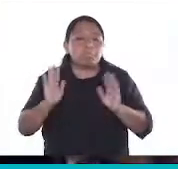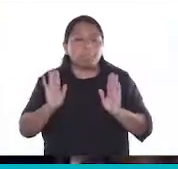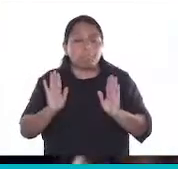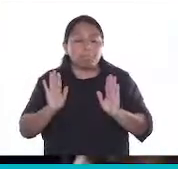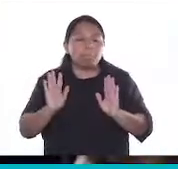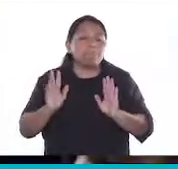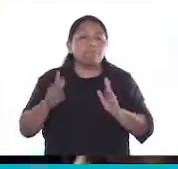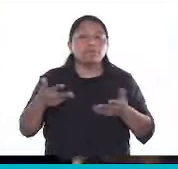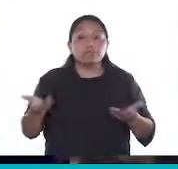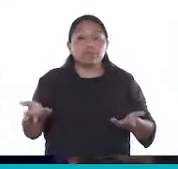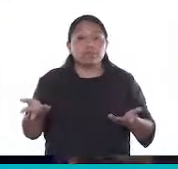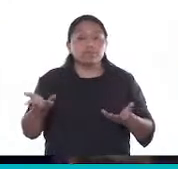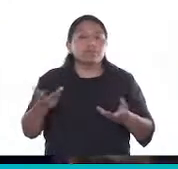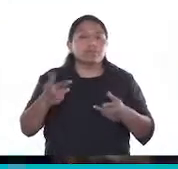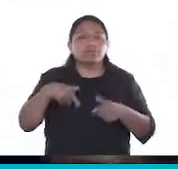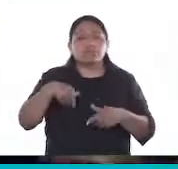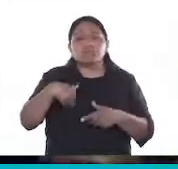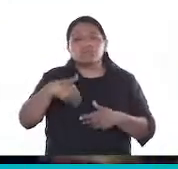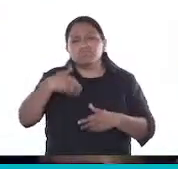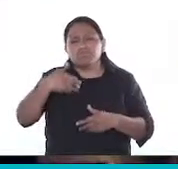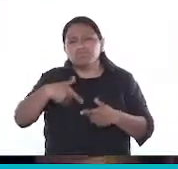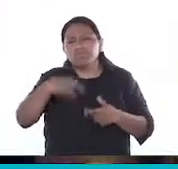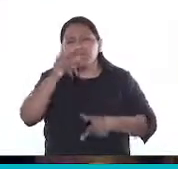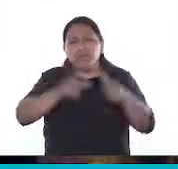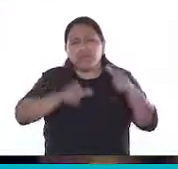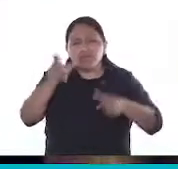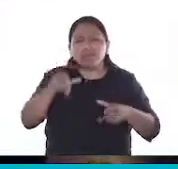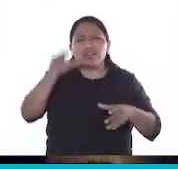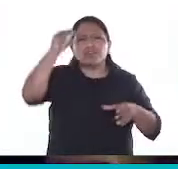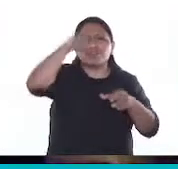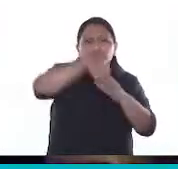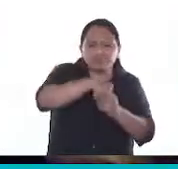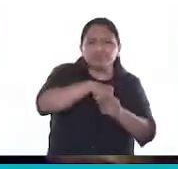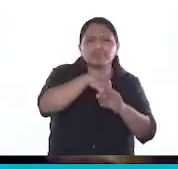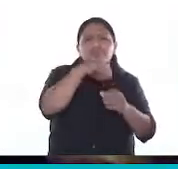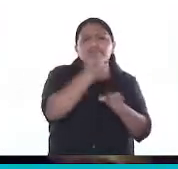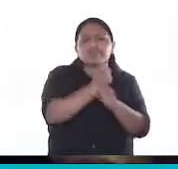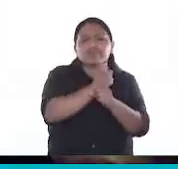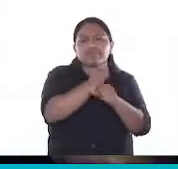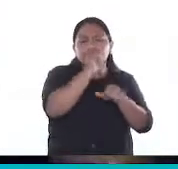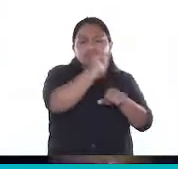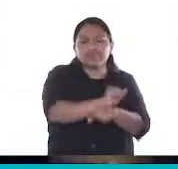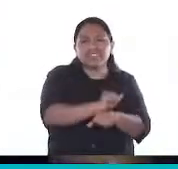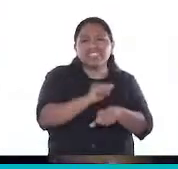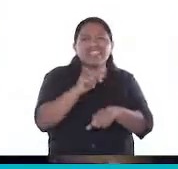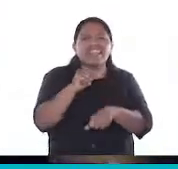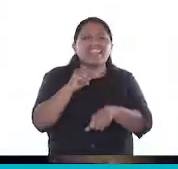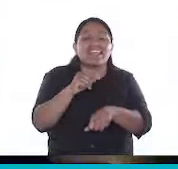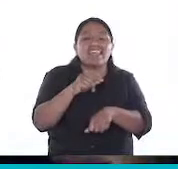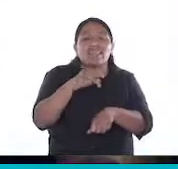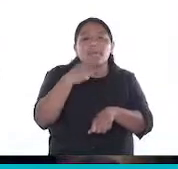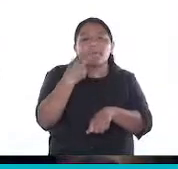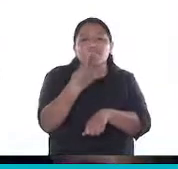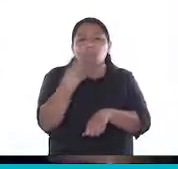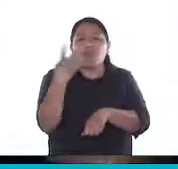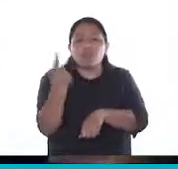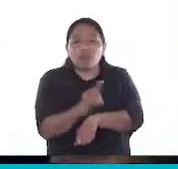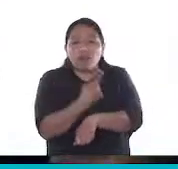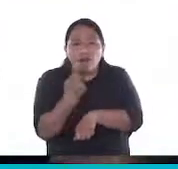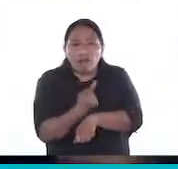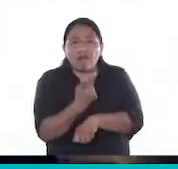son un montón de agentes del servicio penitenciario que en estas 24 horas nos